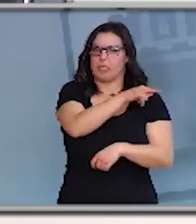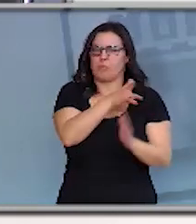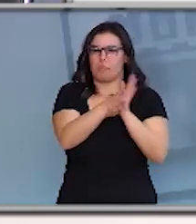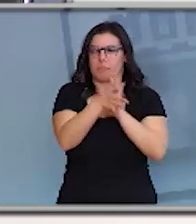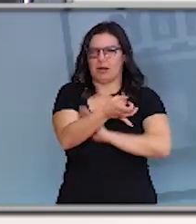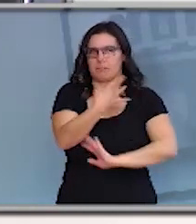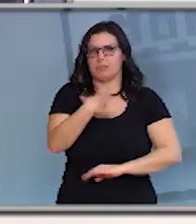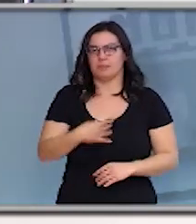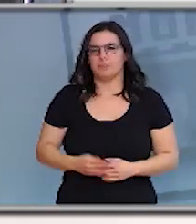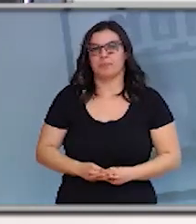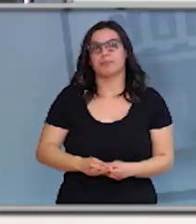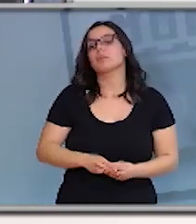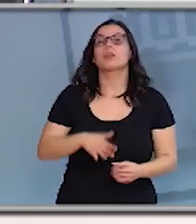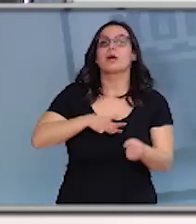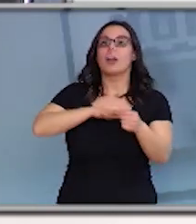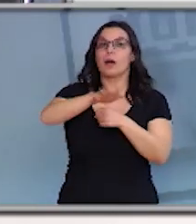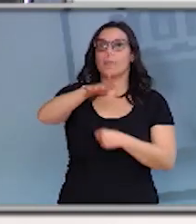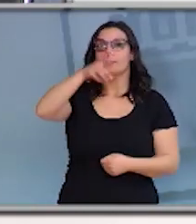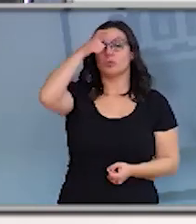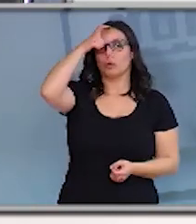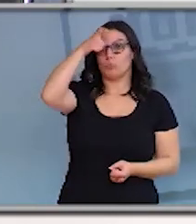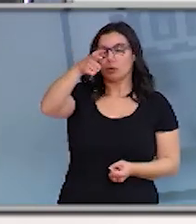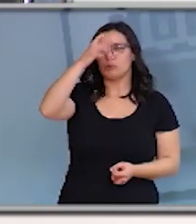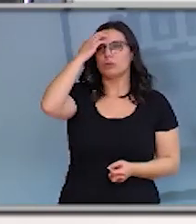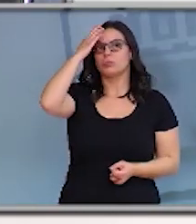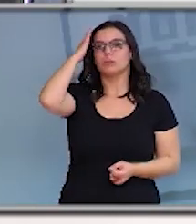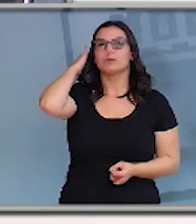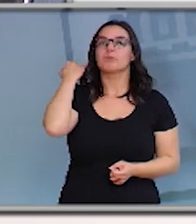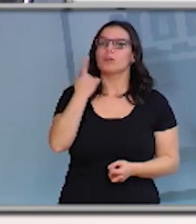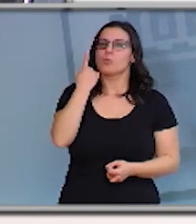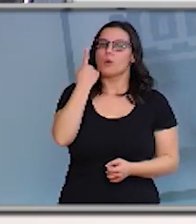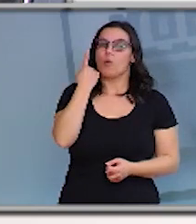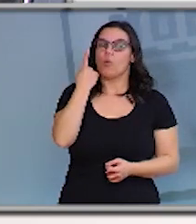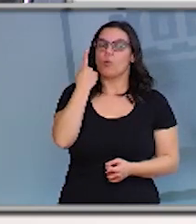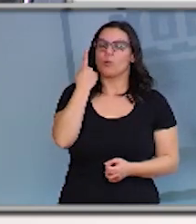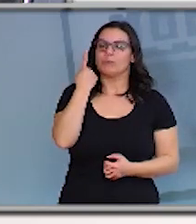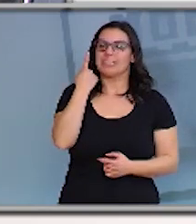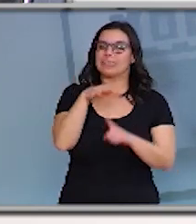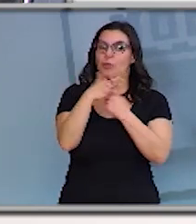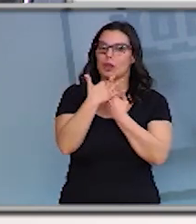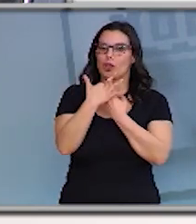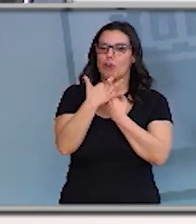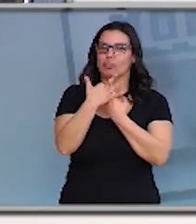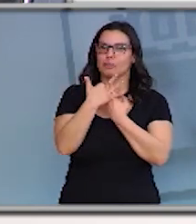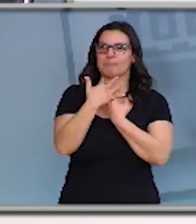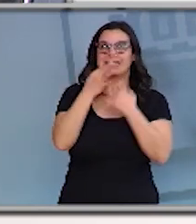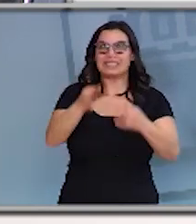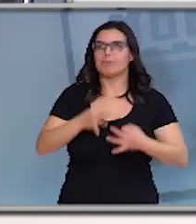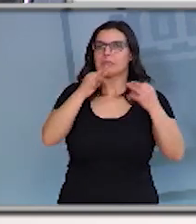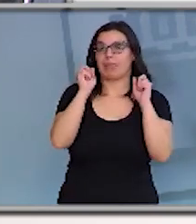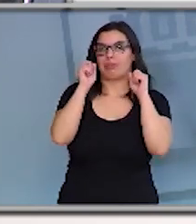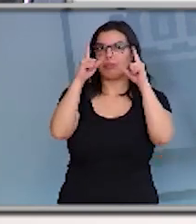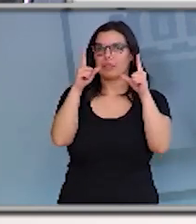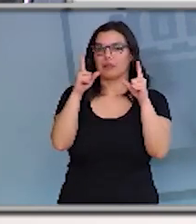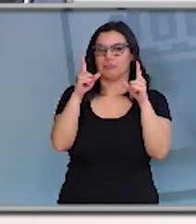En el mundo rural, unha de las grandes factores condicionantes que hemos identificado siempre en